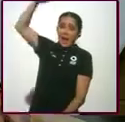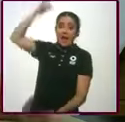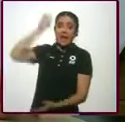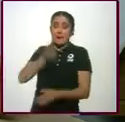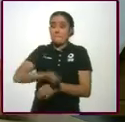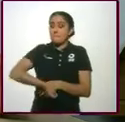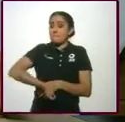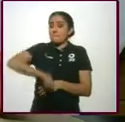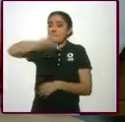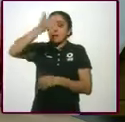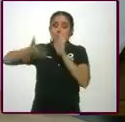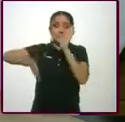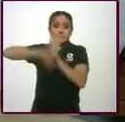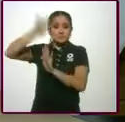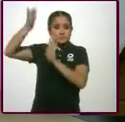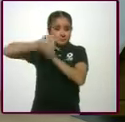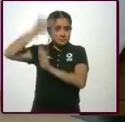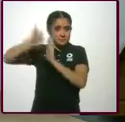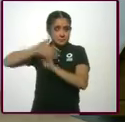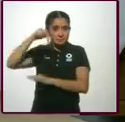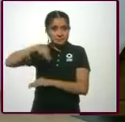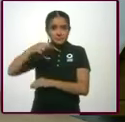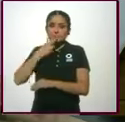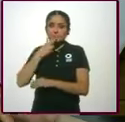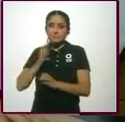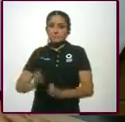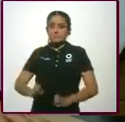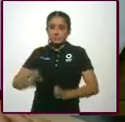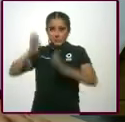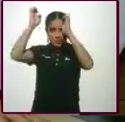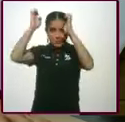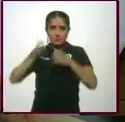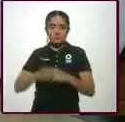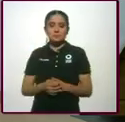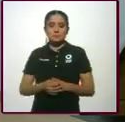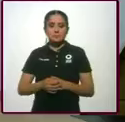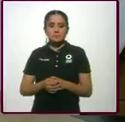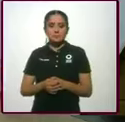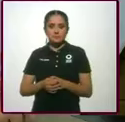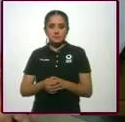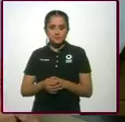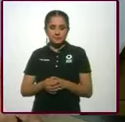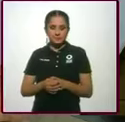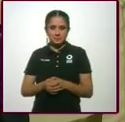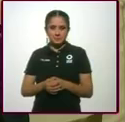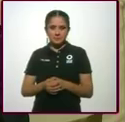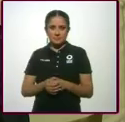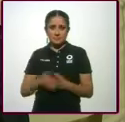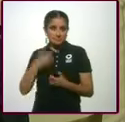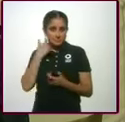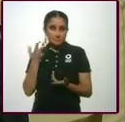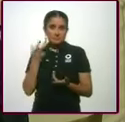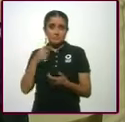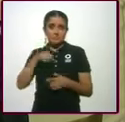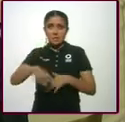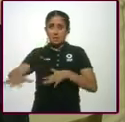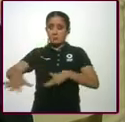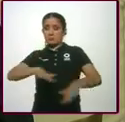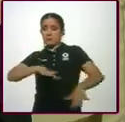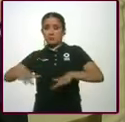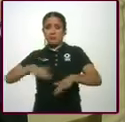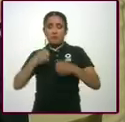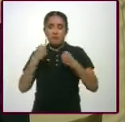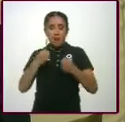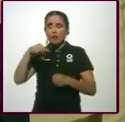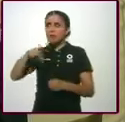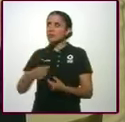que utilizaron los de los pilotes elásticos. Y mira qué ha pasado, temblores fuertes. Y han pasado. En el pasado